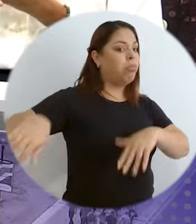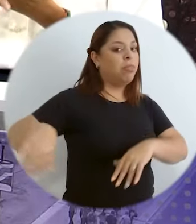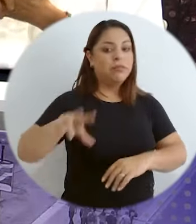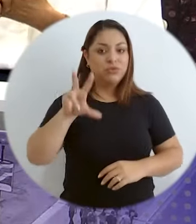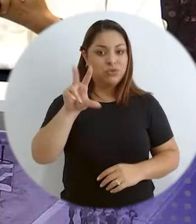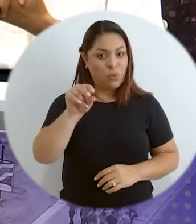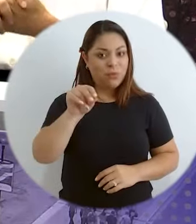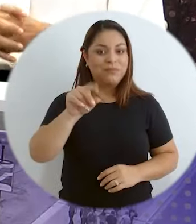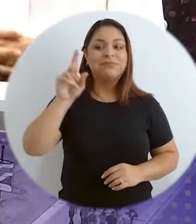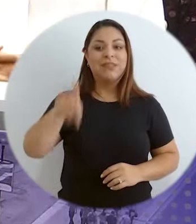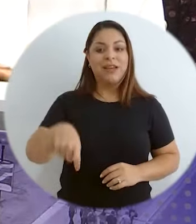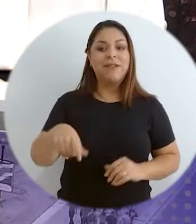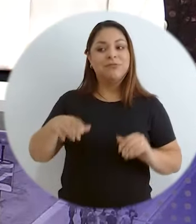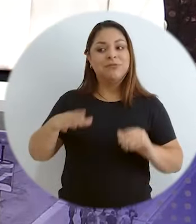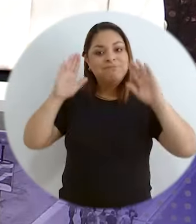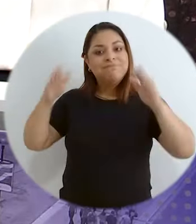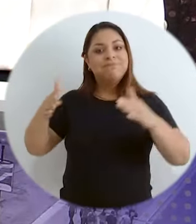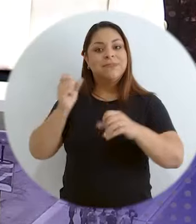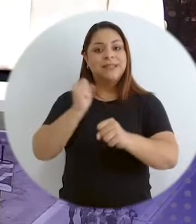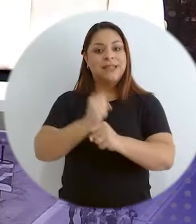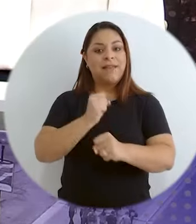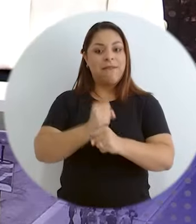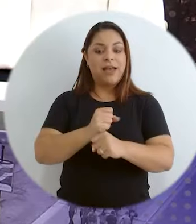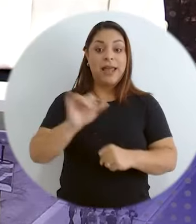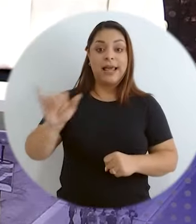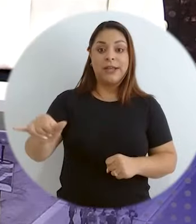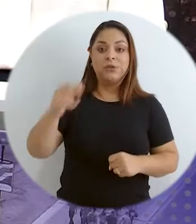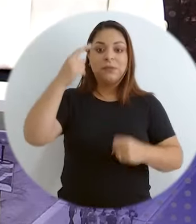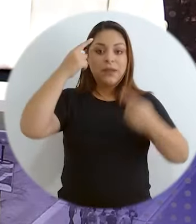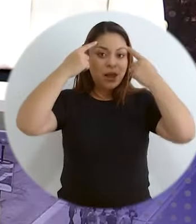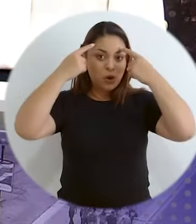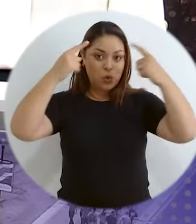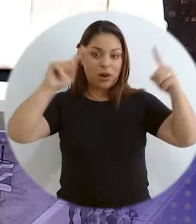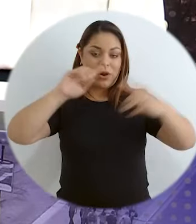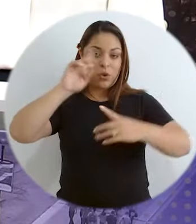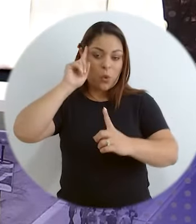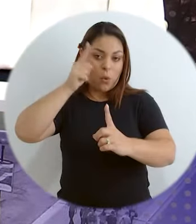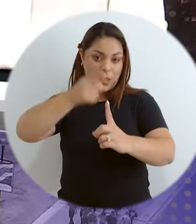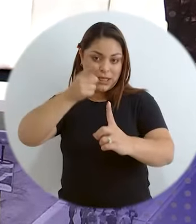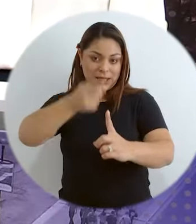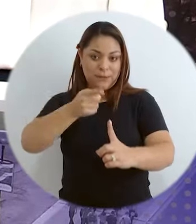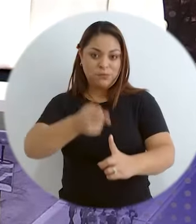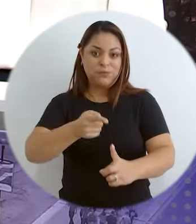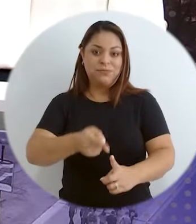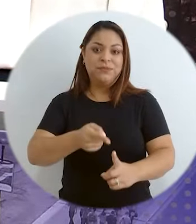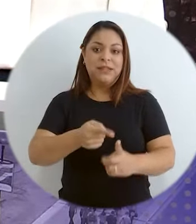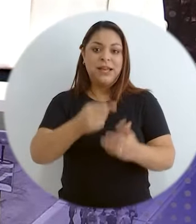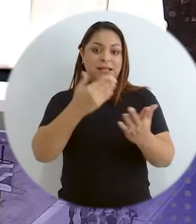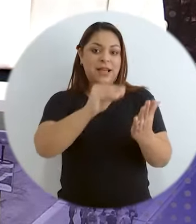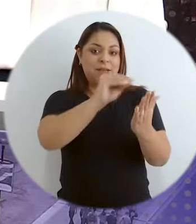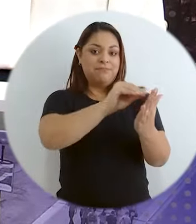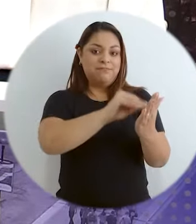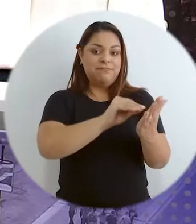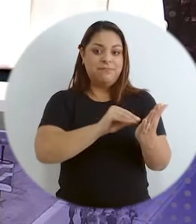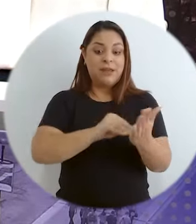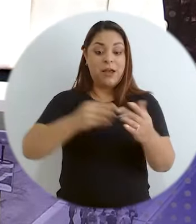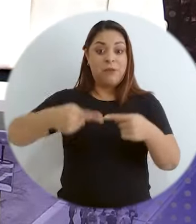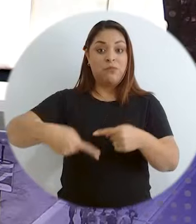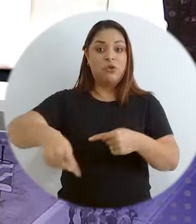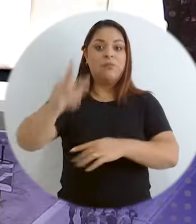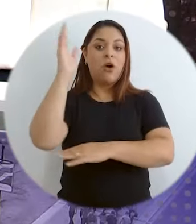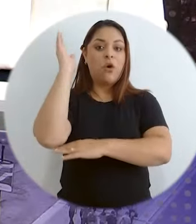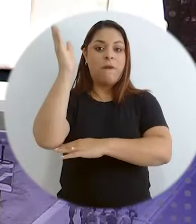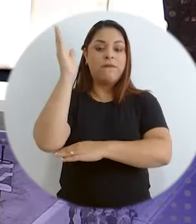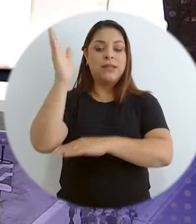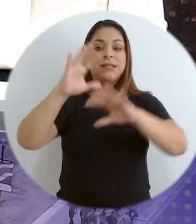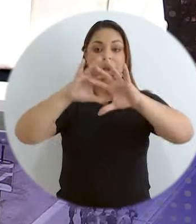espaldas al mar, necesitamos ponernos a trabajar en esto para lograr todos estos objetivos que